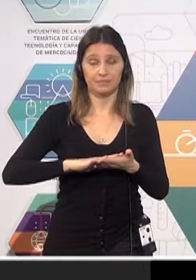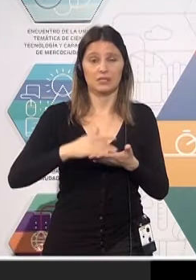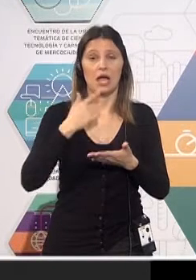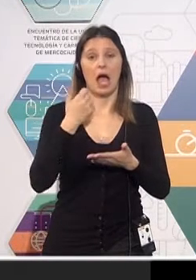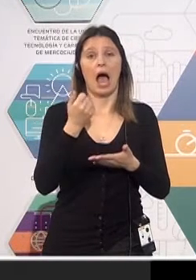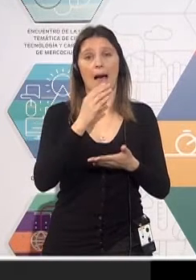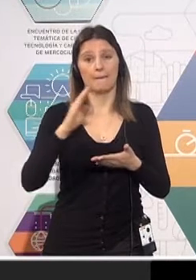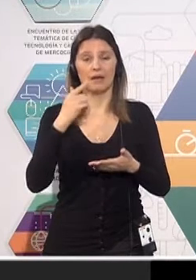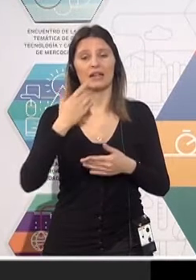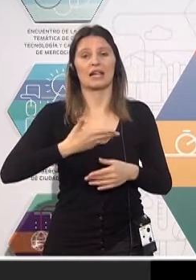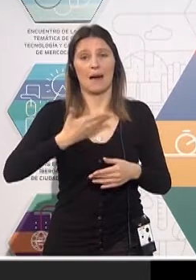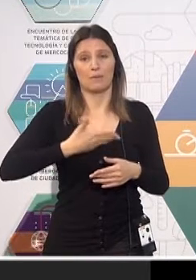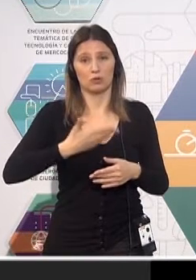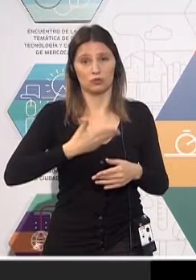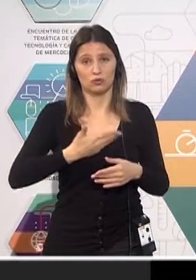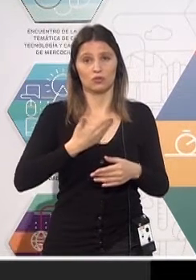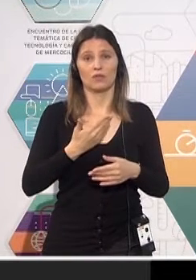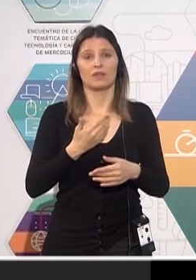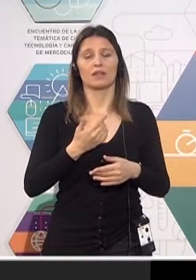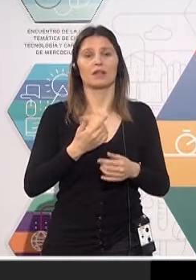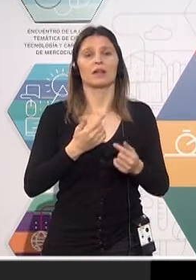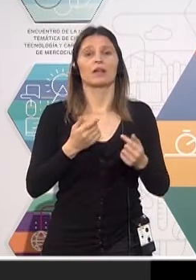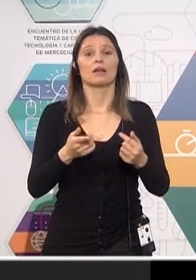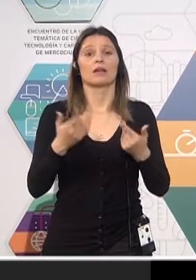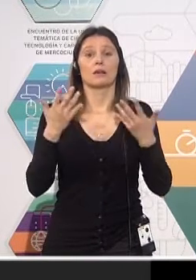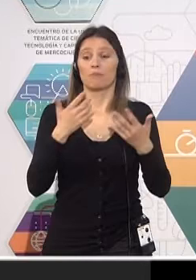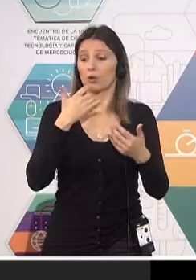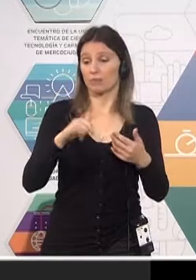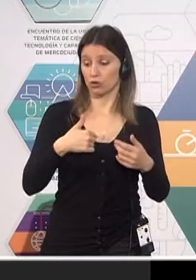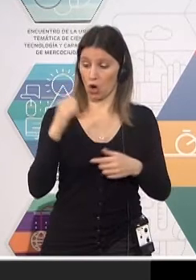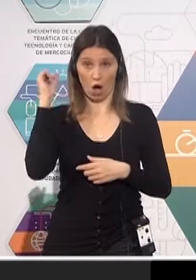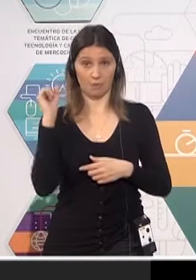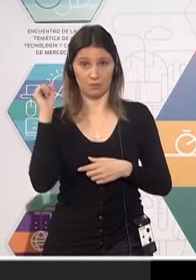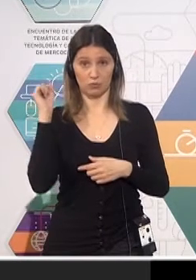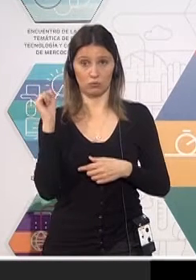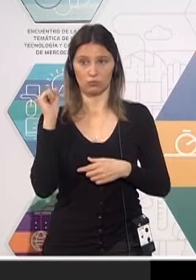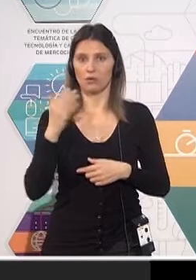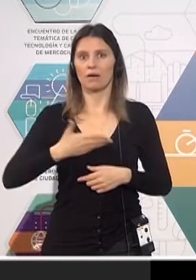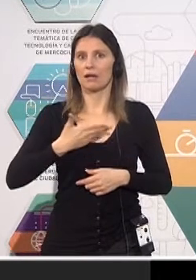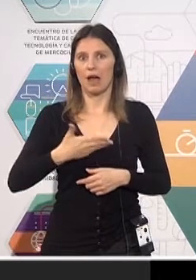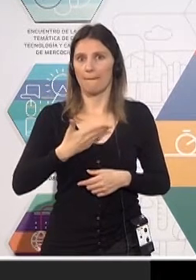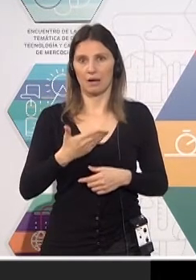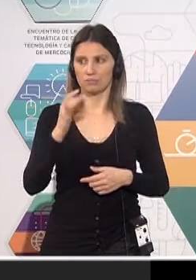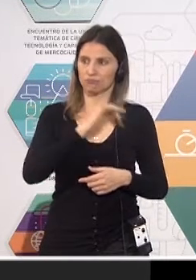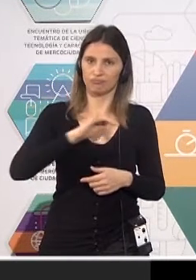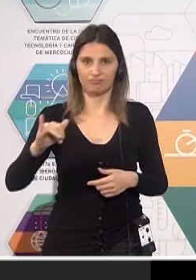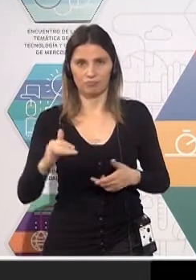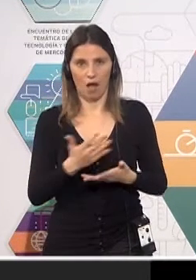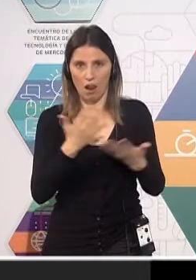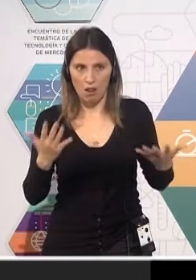aplicación de reclamos de LSTM. ¿Qué significa esto? Yo puedo subir a un Omnius y reclamar cualquier cosa que suceda